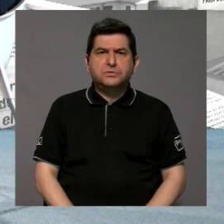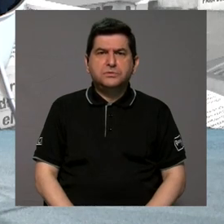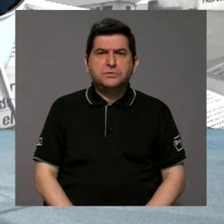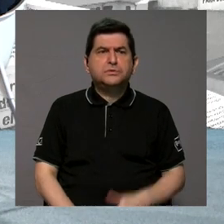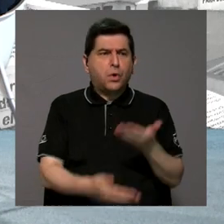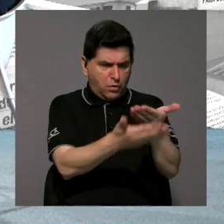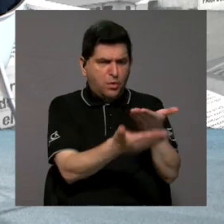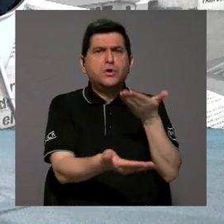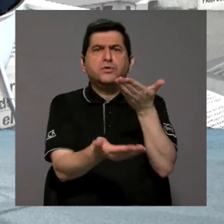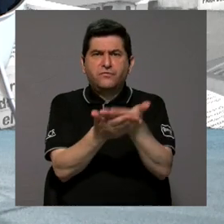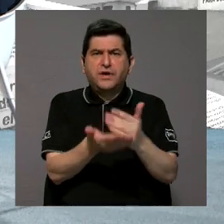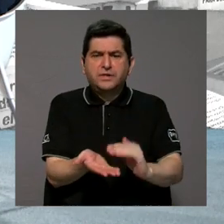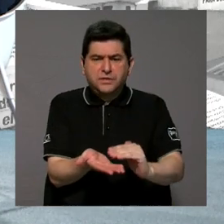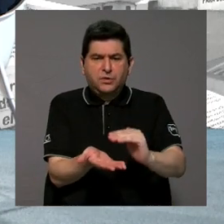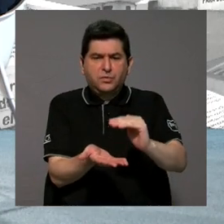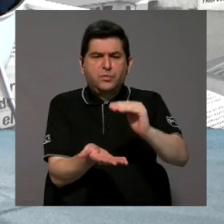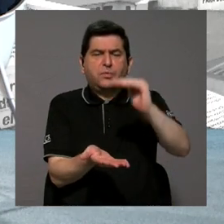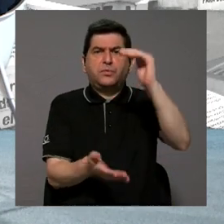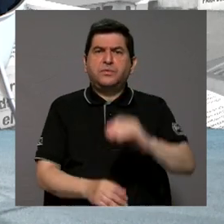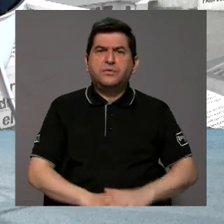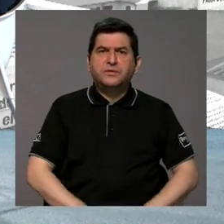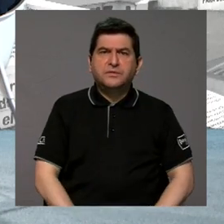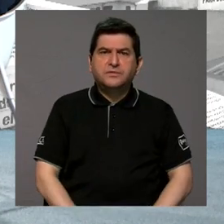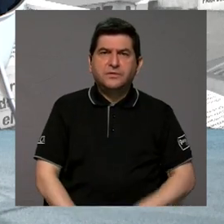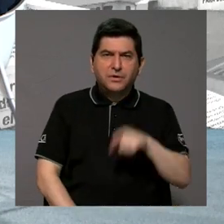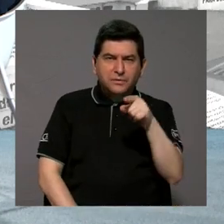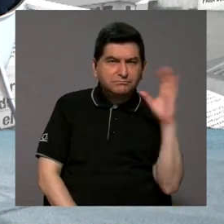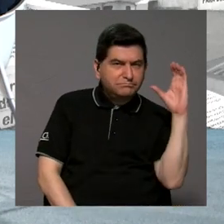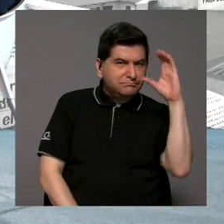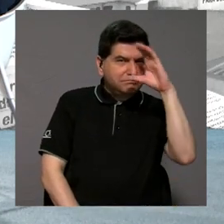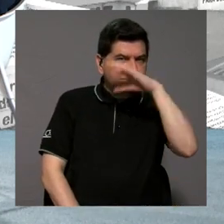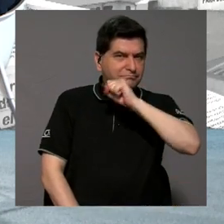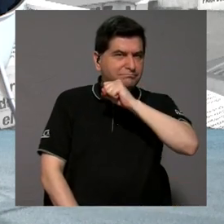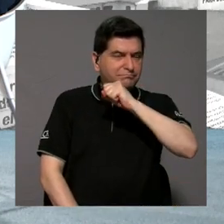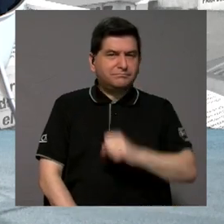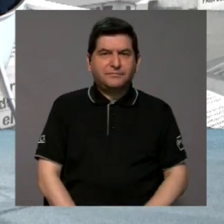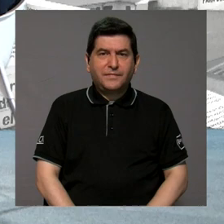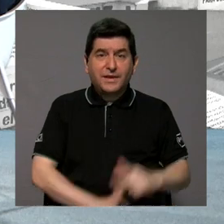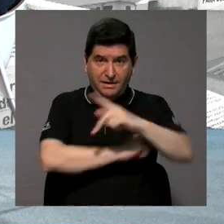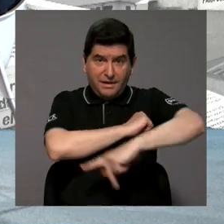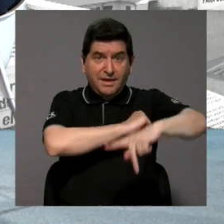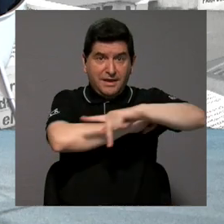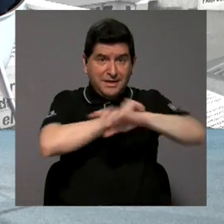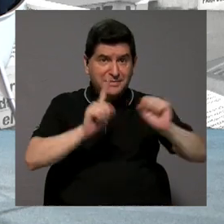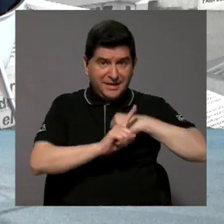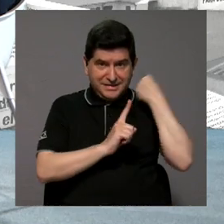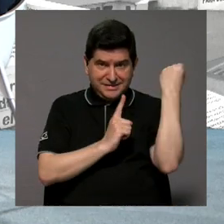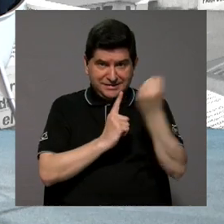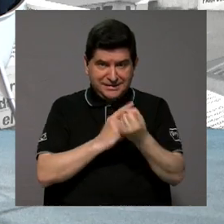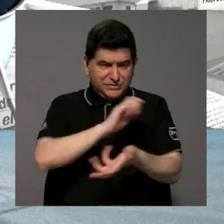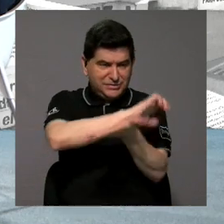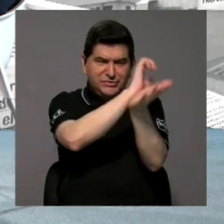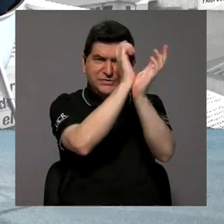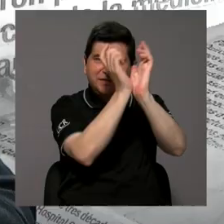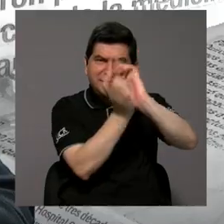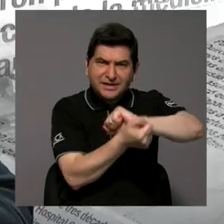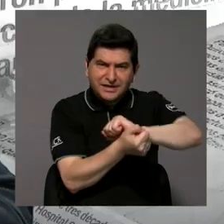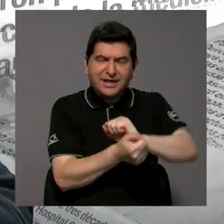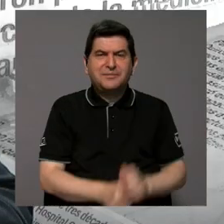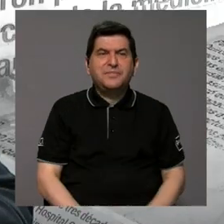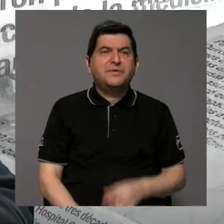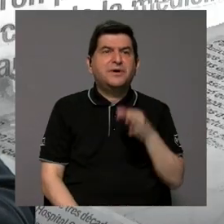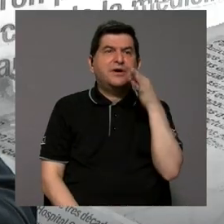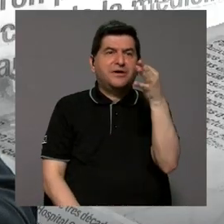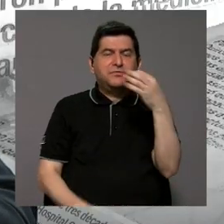ofrecen más carros eléctricos. ¿Cómo ve usted que está en nuestro país esa transformación hacia